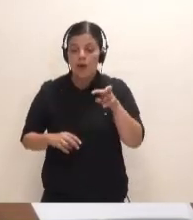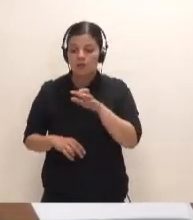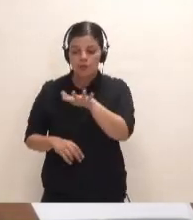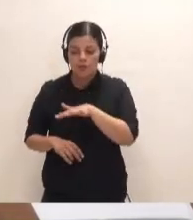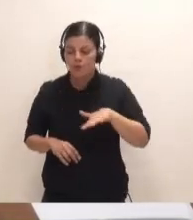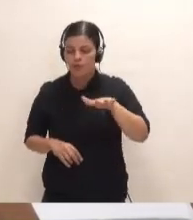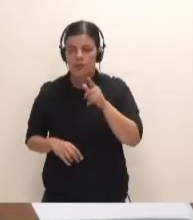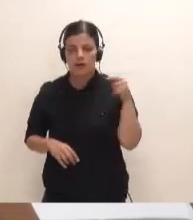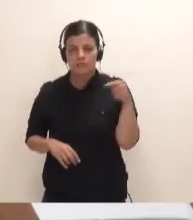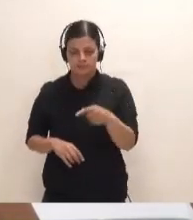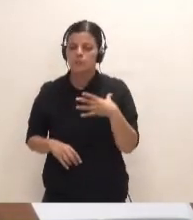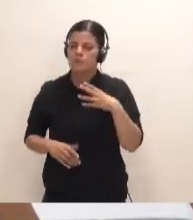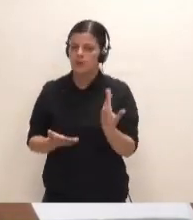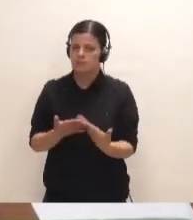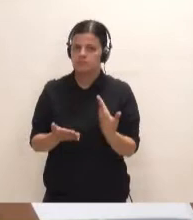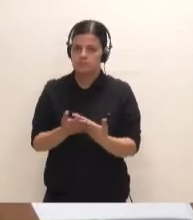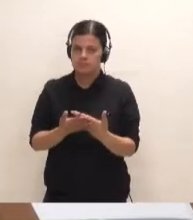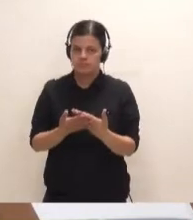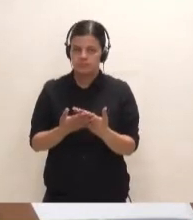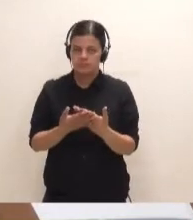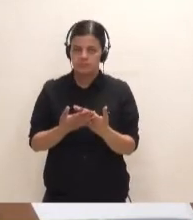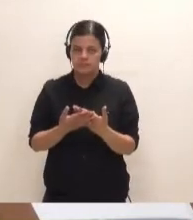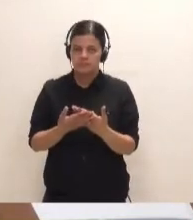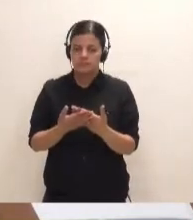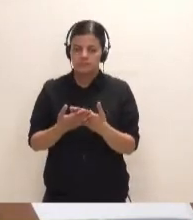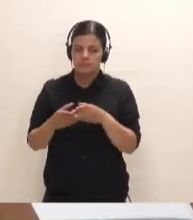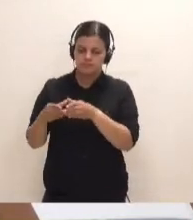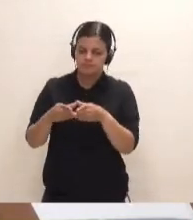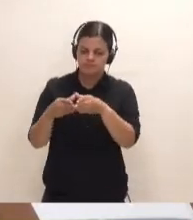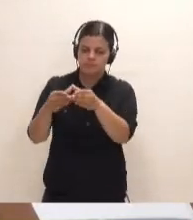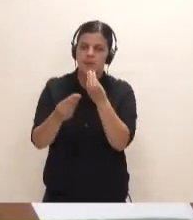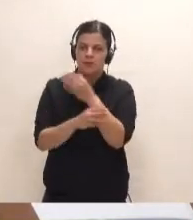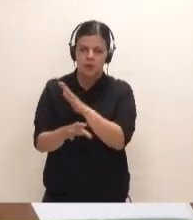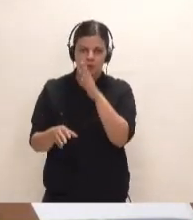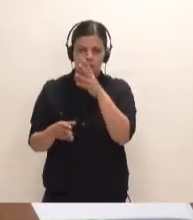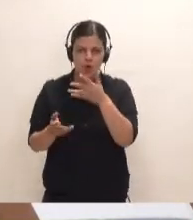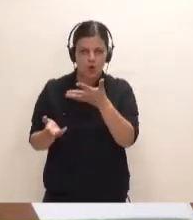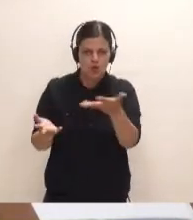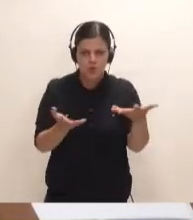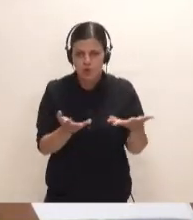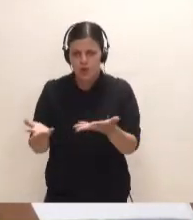que pudiera garantizar una mejor travesía por las corrientes y además